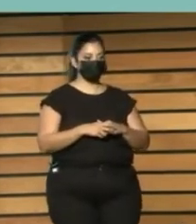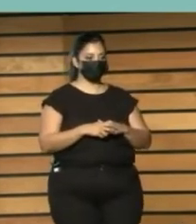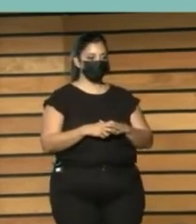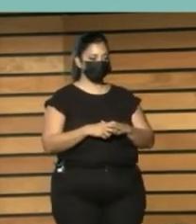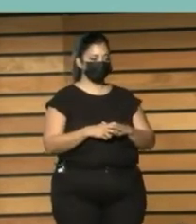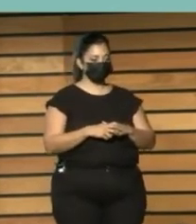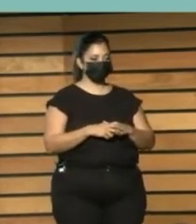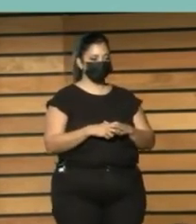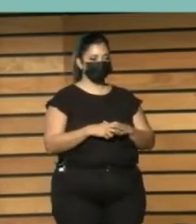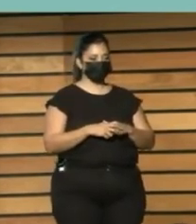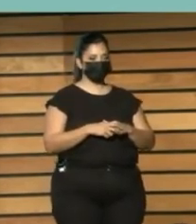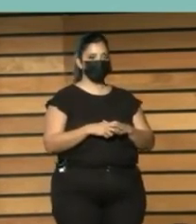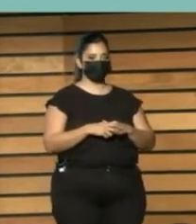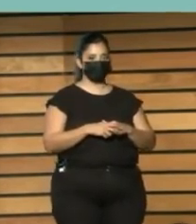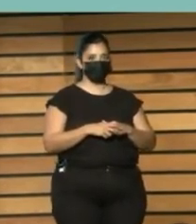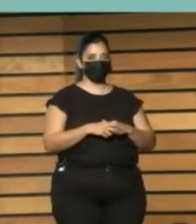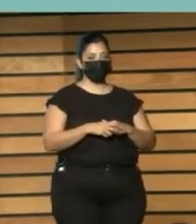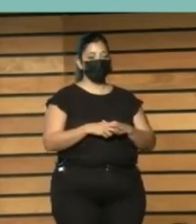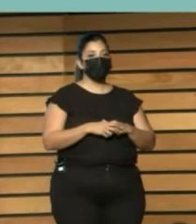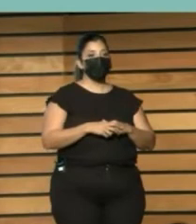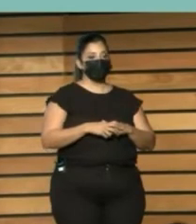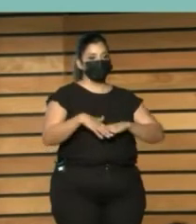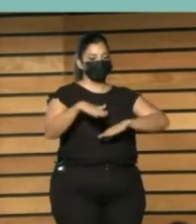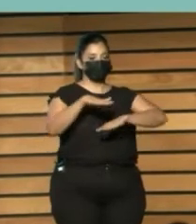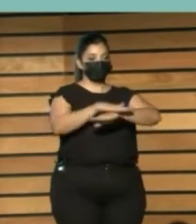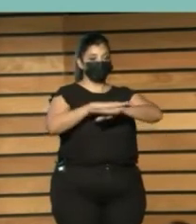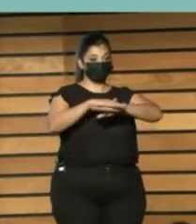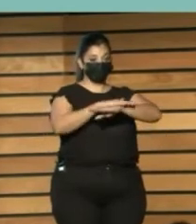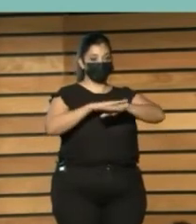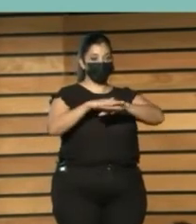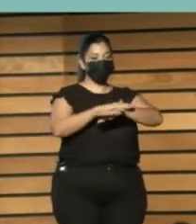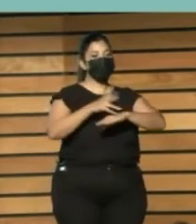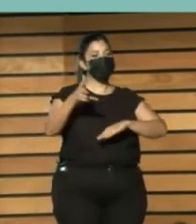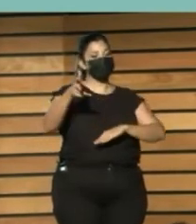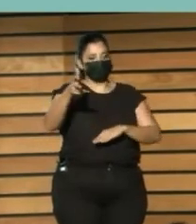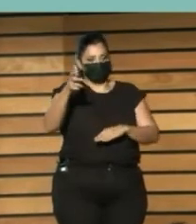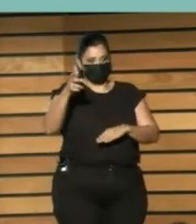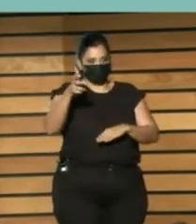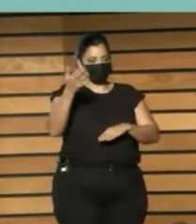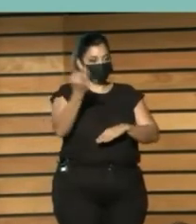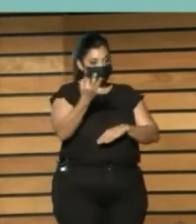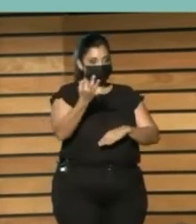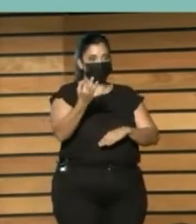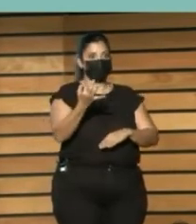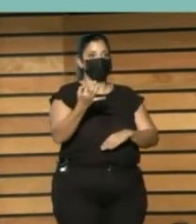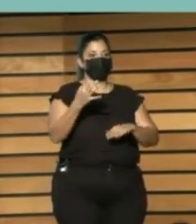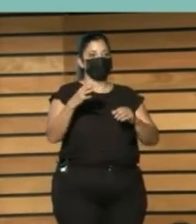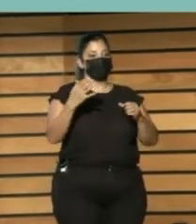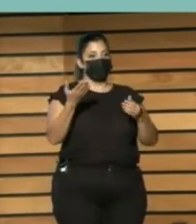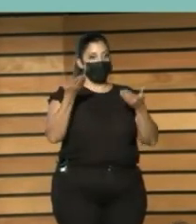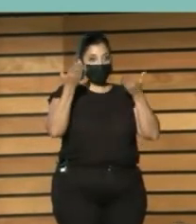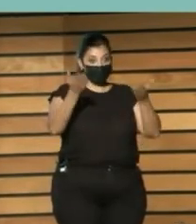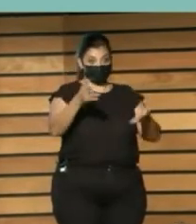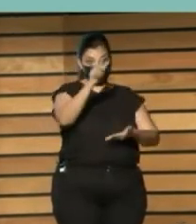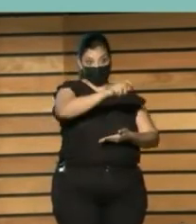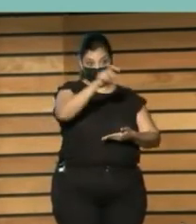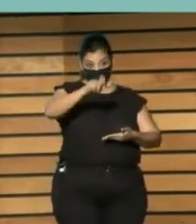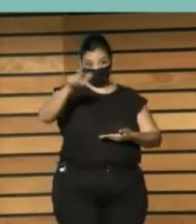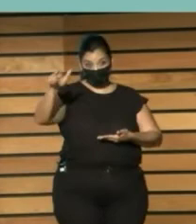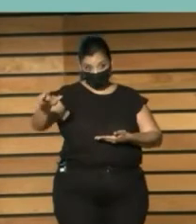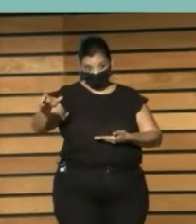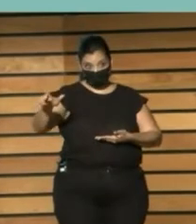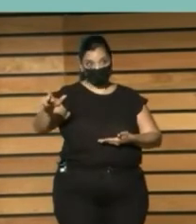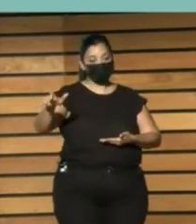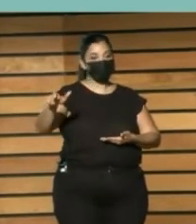Es El deber Del estado El establecer La base Para Que El público